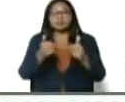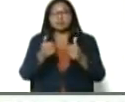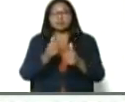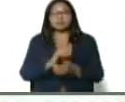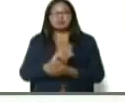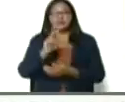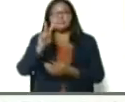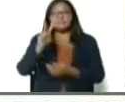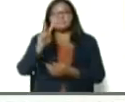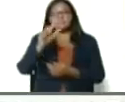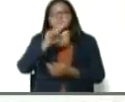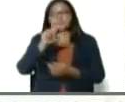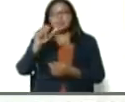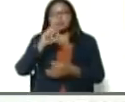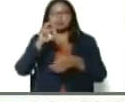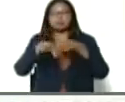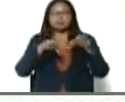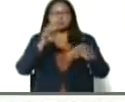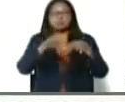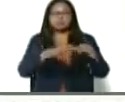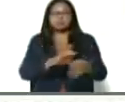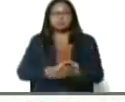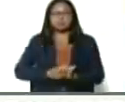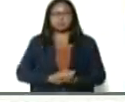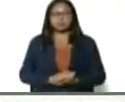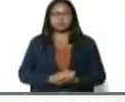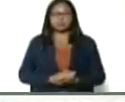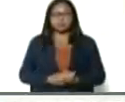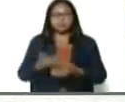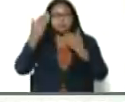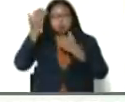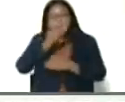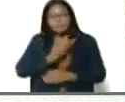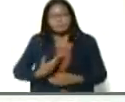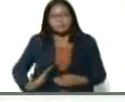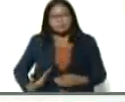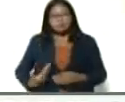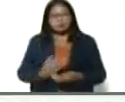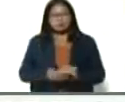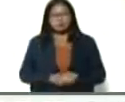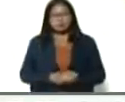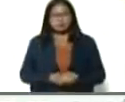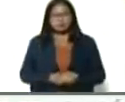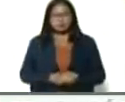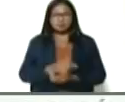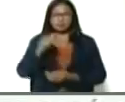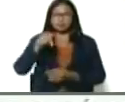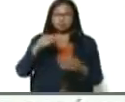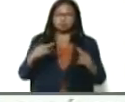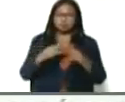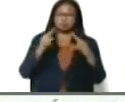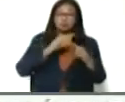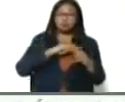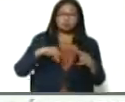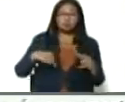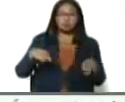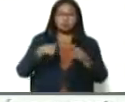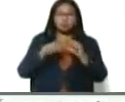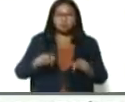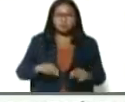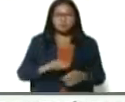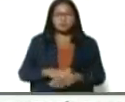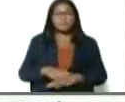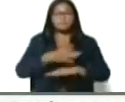Villa Brusual, adelante. Saludos, presidente, acá nos encontramos, en el